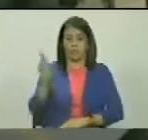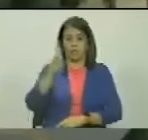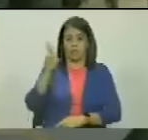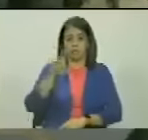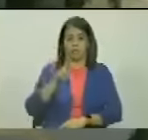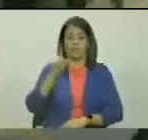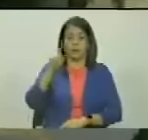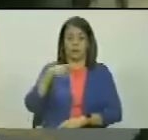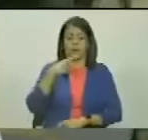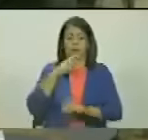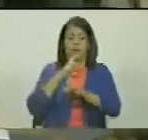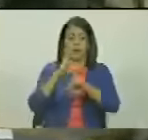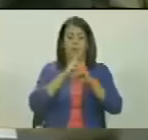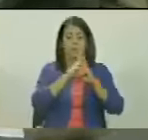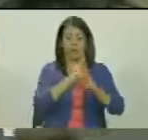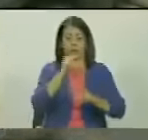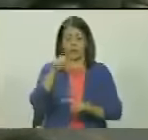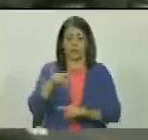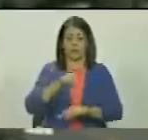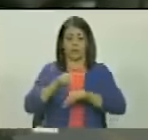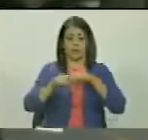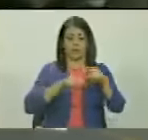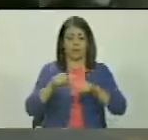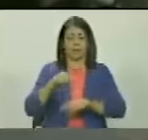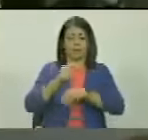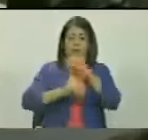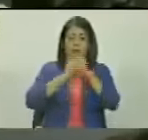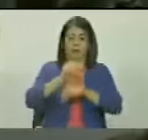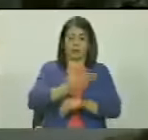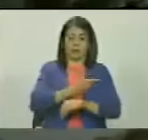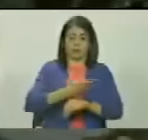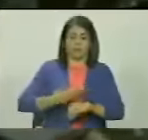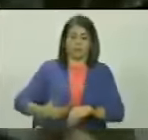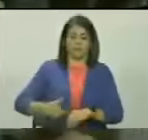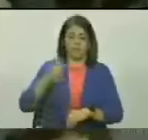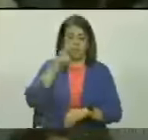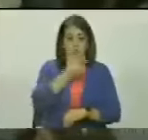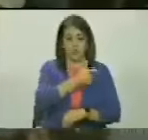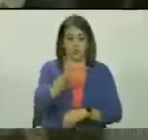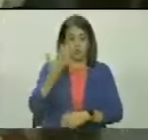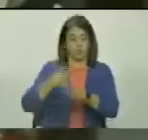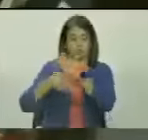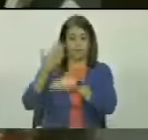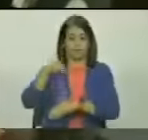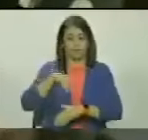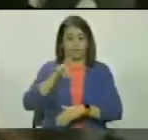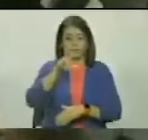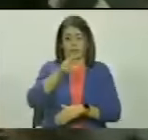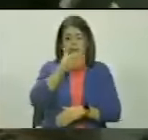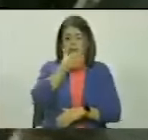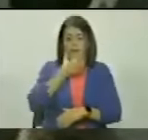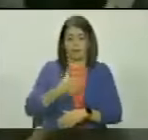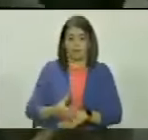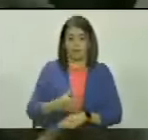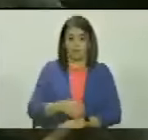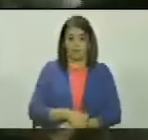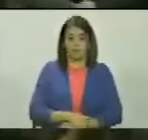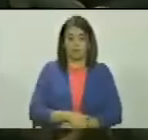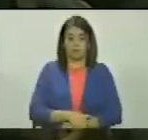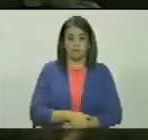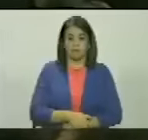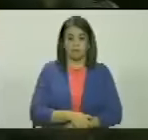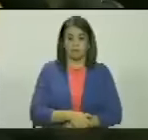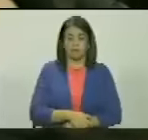República y es una respuesta también del mandato expresado por el pueblo el pasado 3 de diciembre en